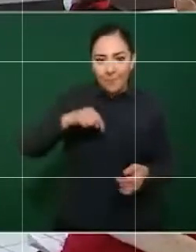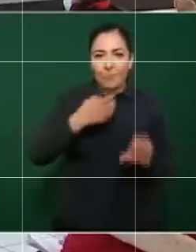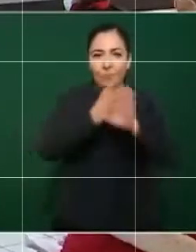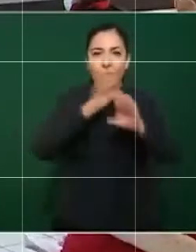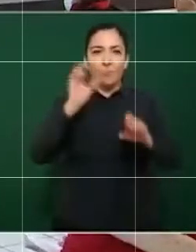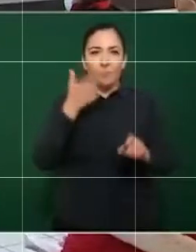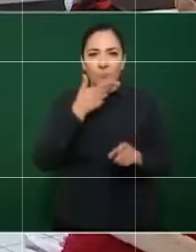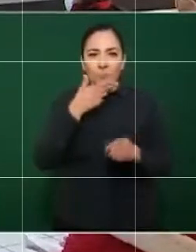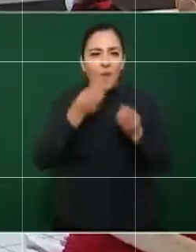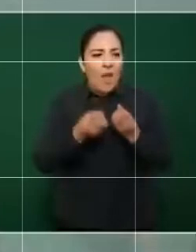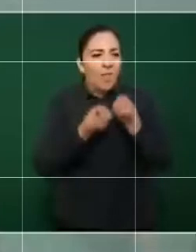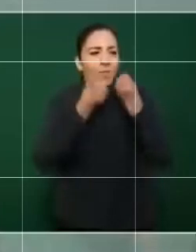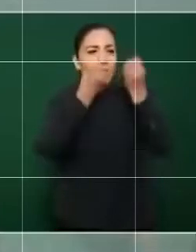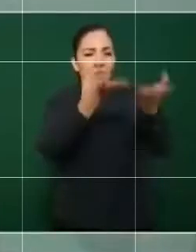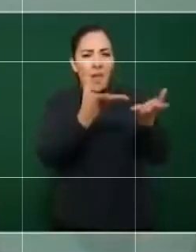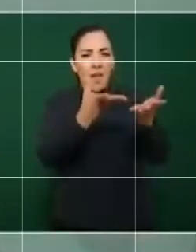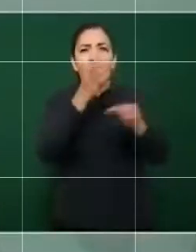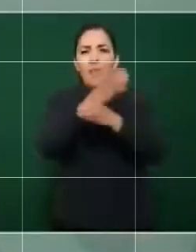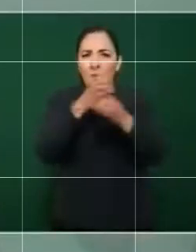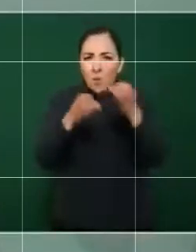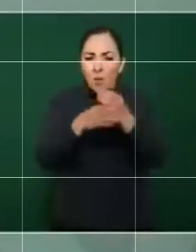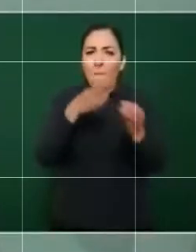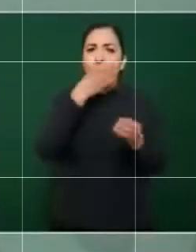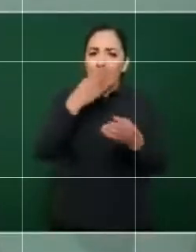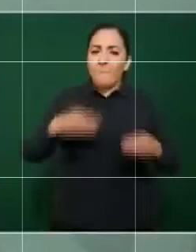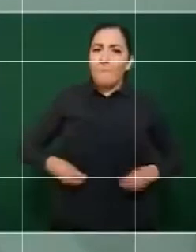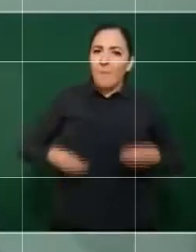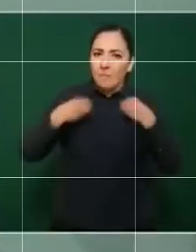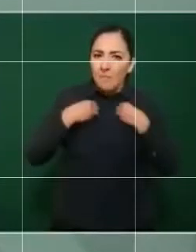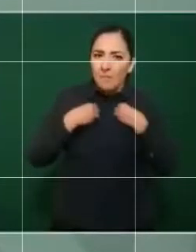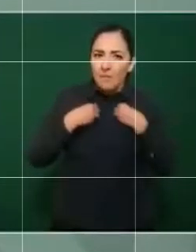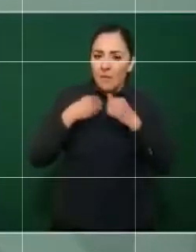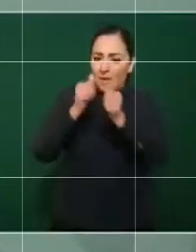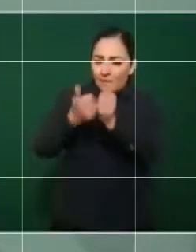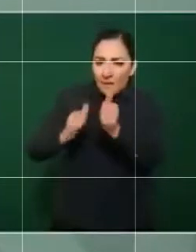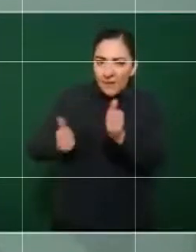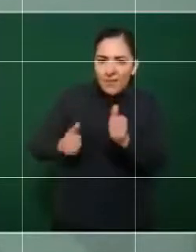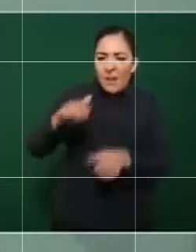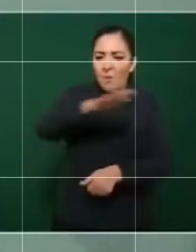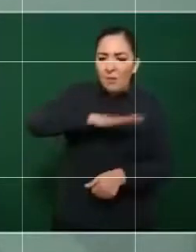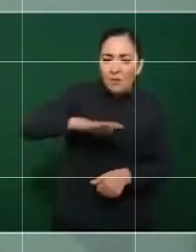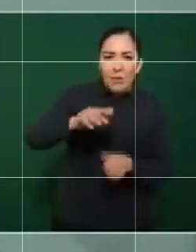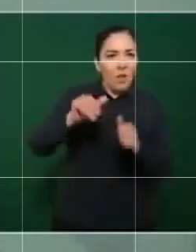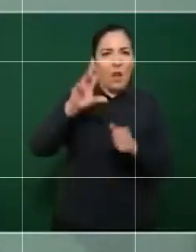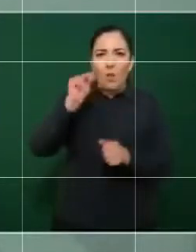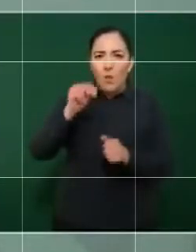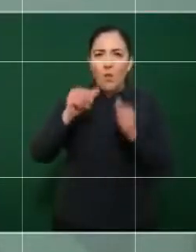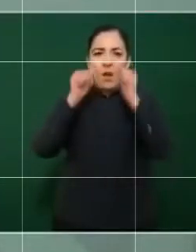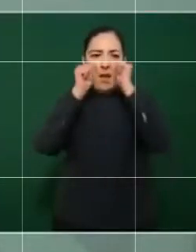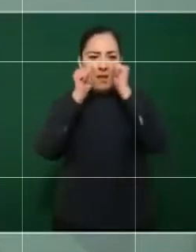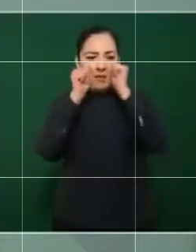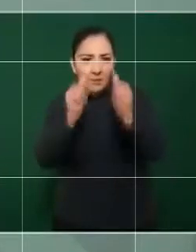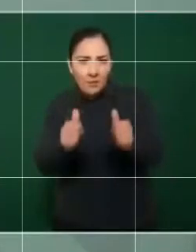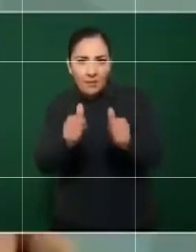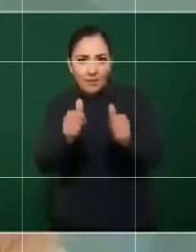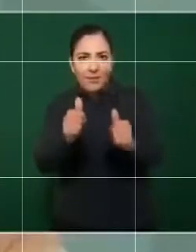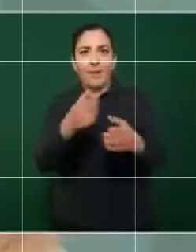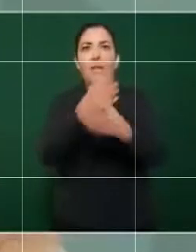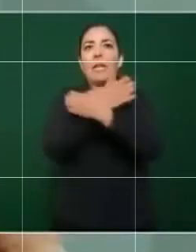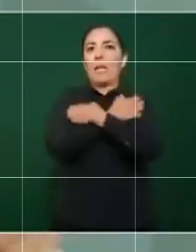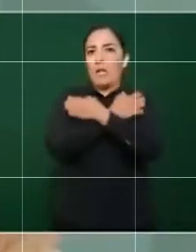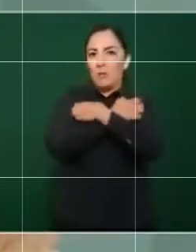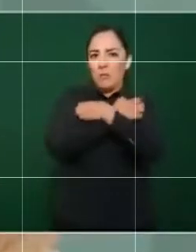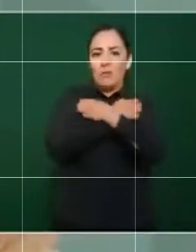públicos a la ciudad, el combatir el rezago en las colonias, el atender las necesidades educativas y el